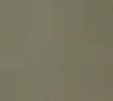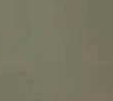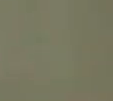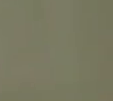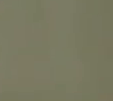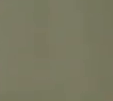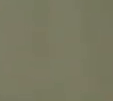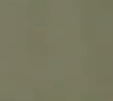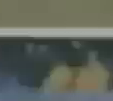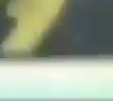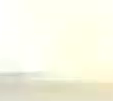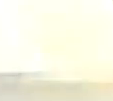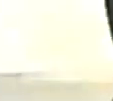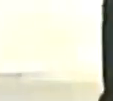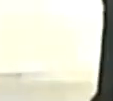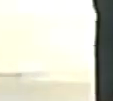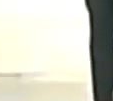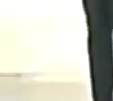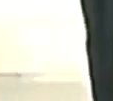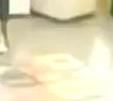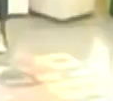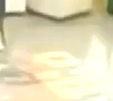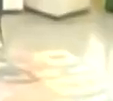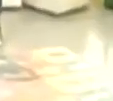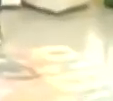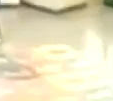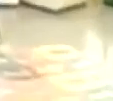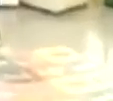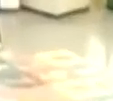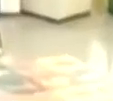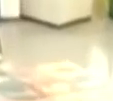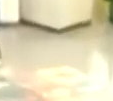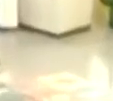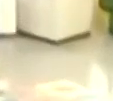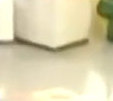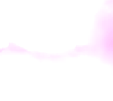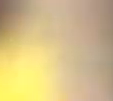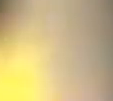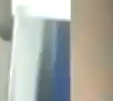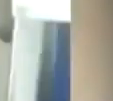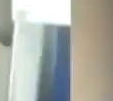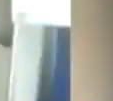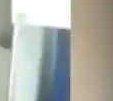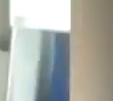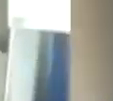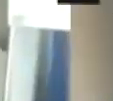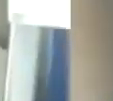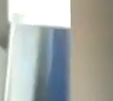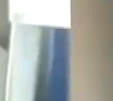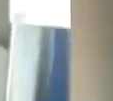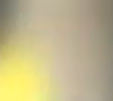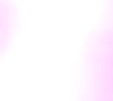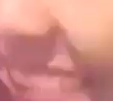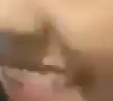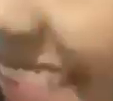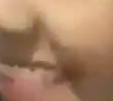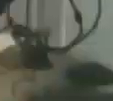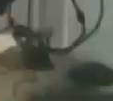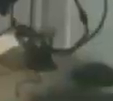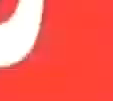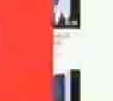la patria mediante una serie de actividades que son transmitidas de lunes a viernes en televisión nacional,